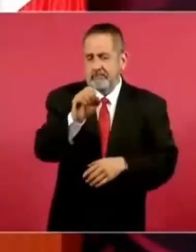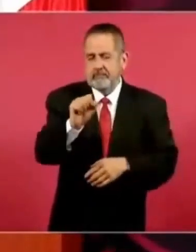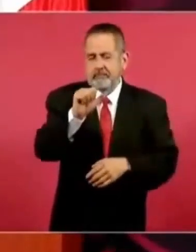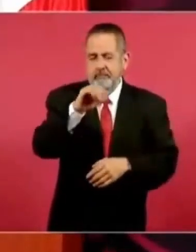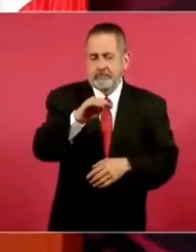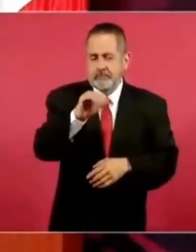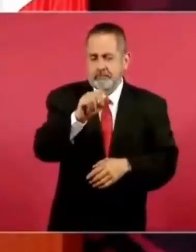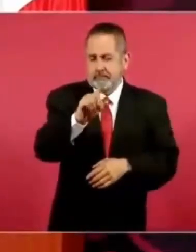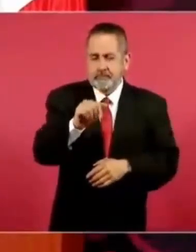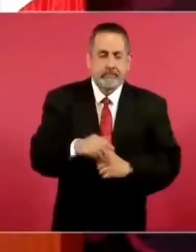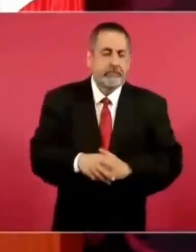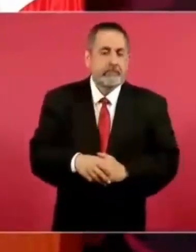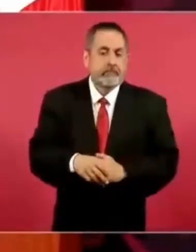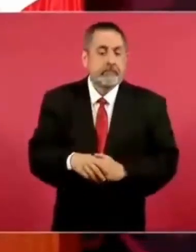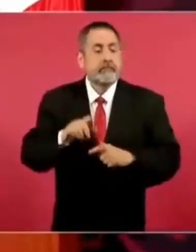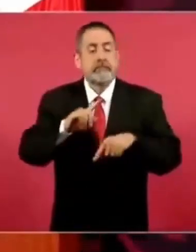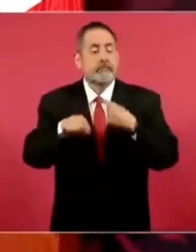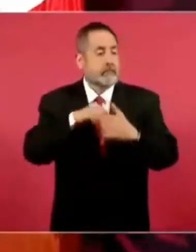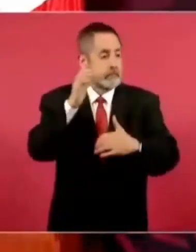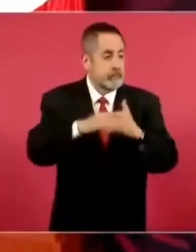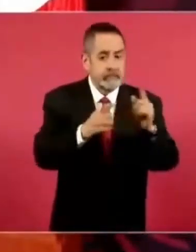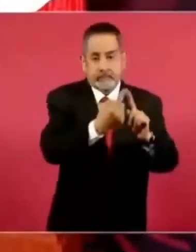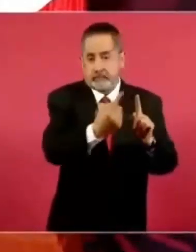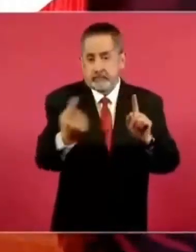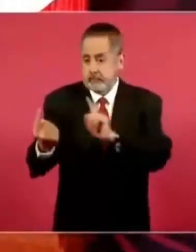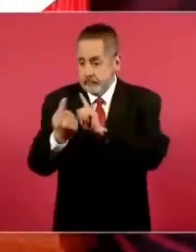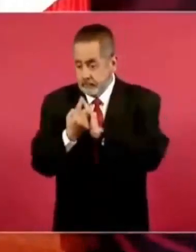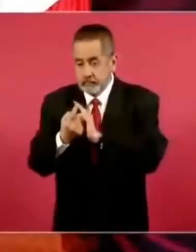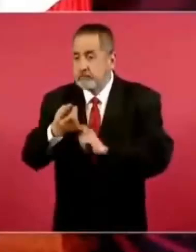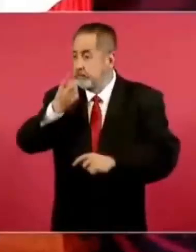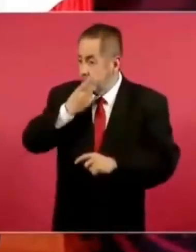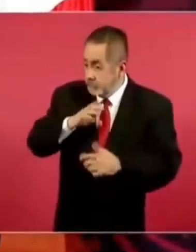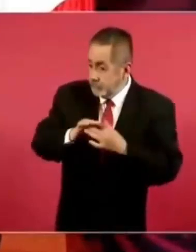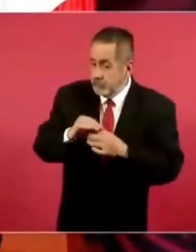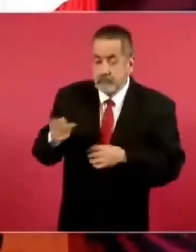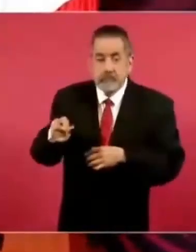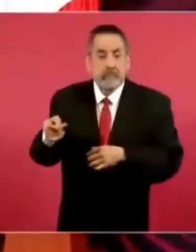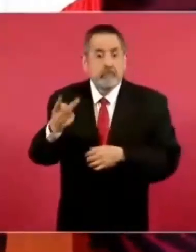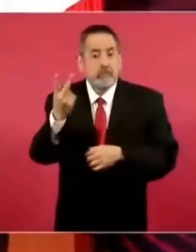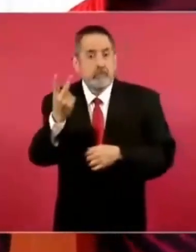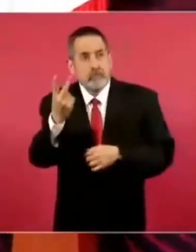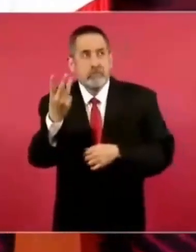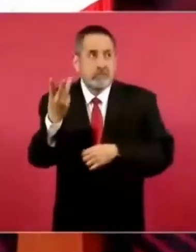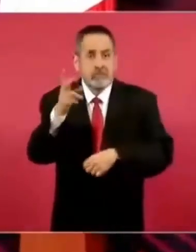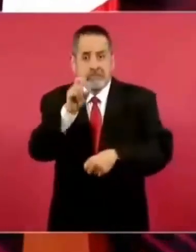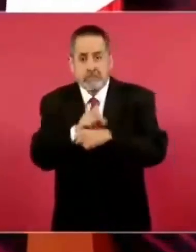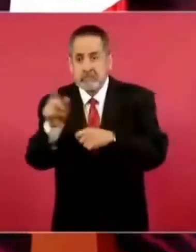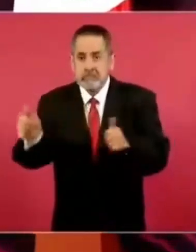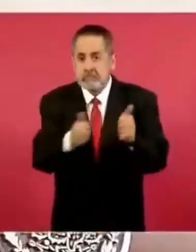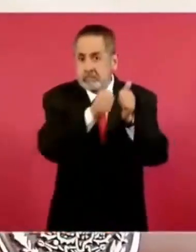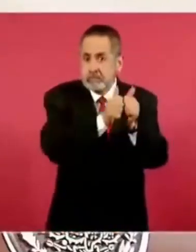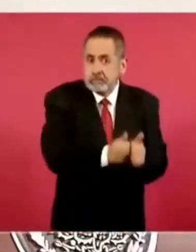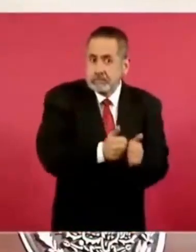Ya cuando regresó me contó de que lo tuvieron como dos días o tres ahí esperando.